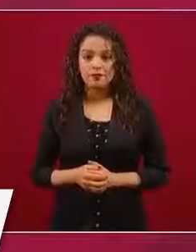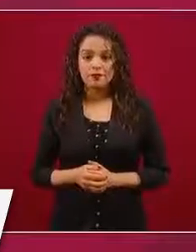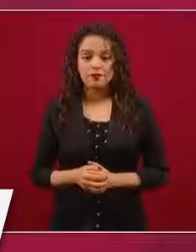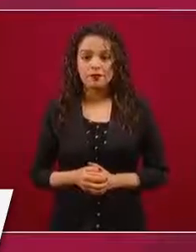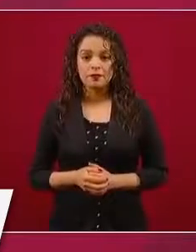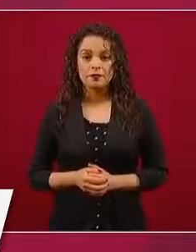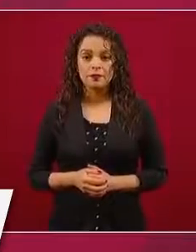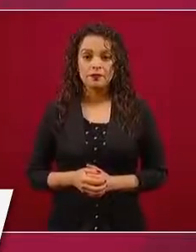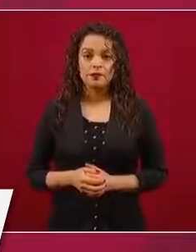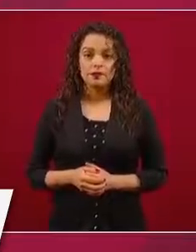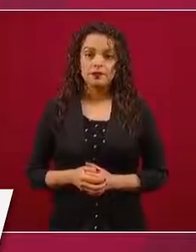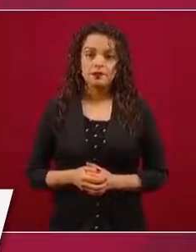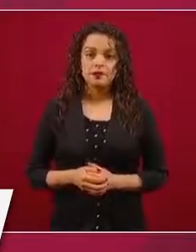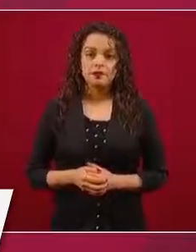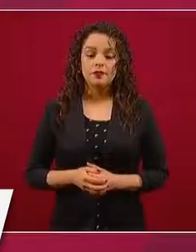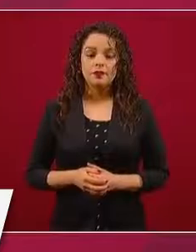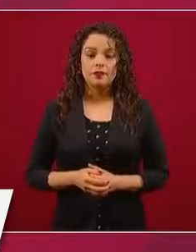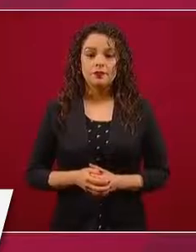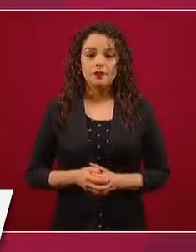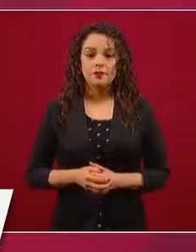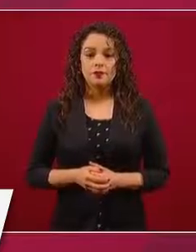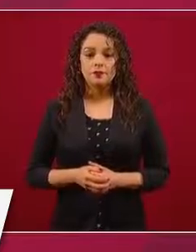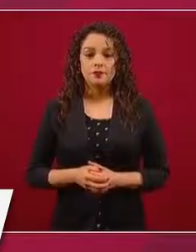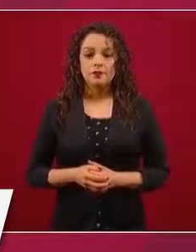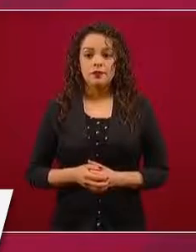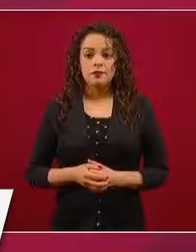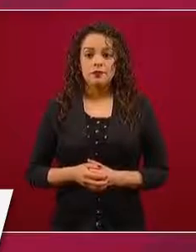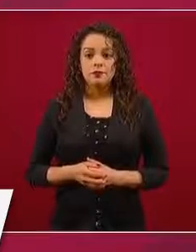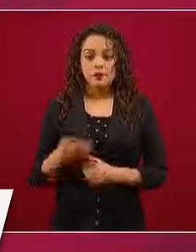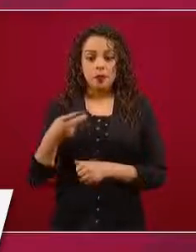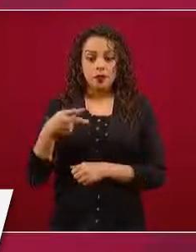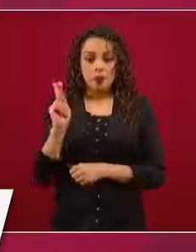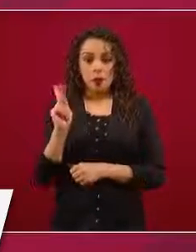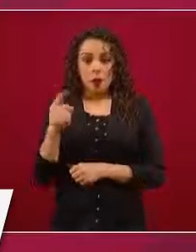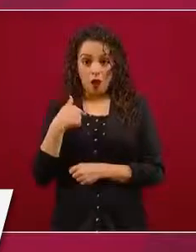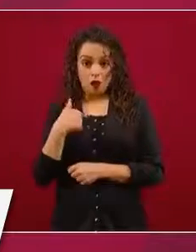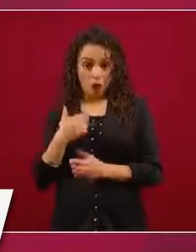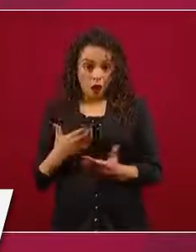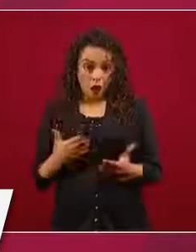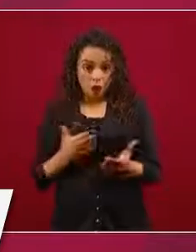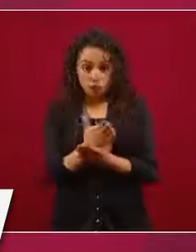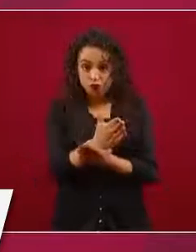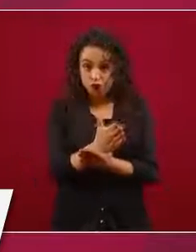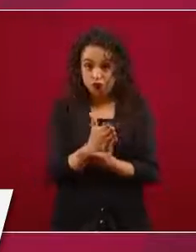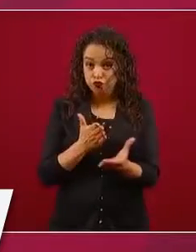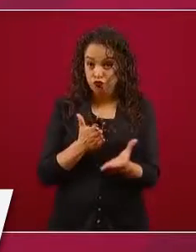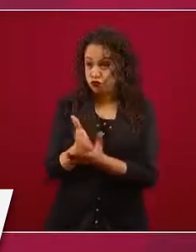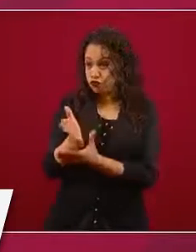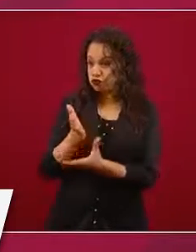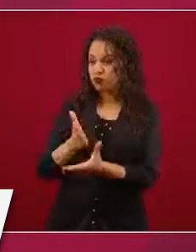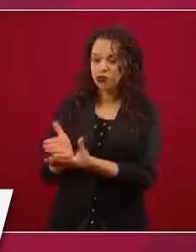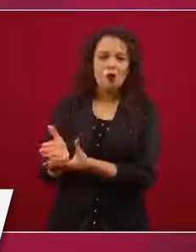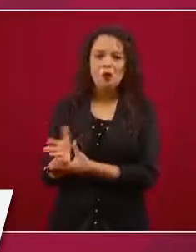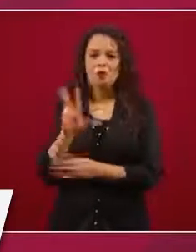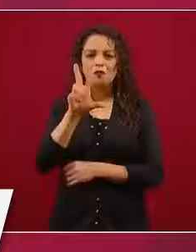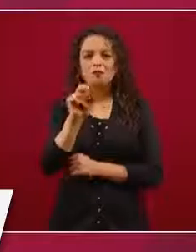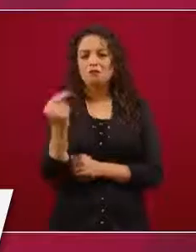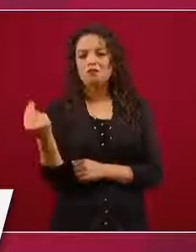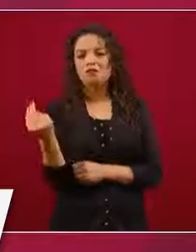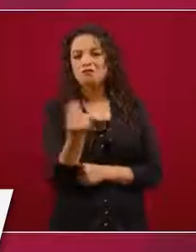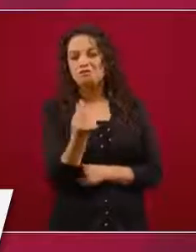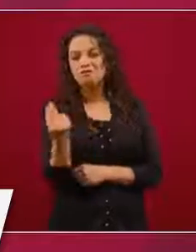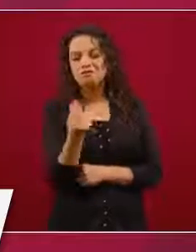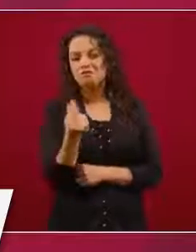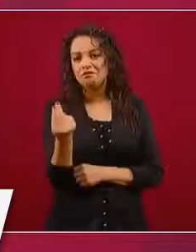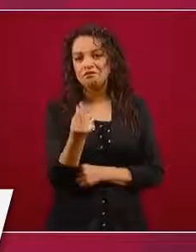estar desgastándome con